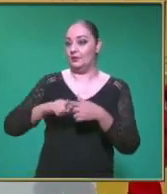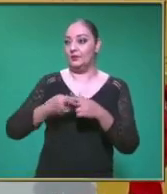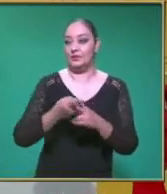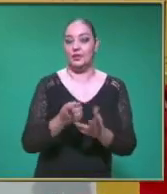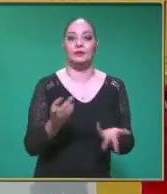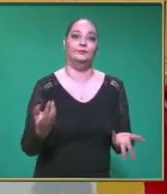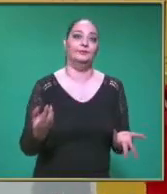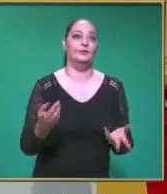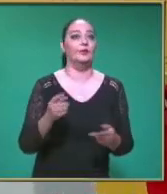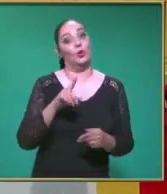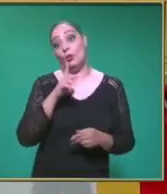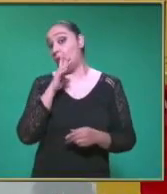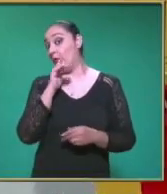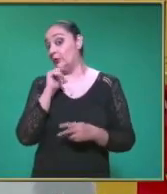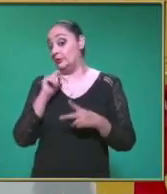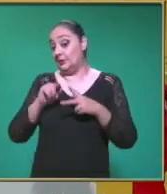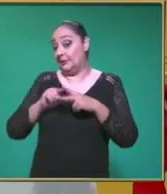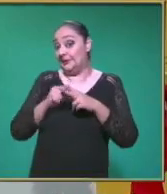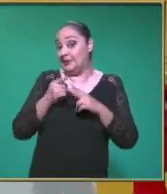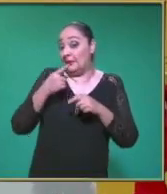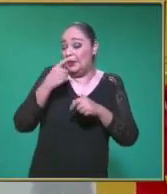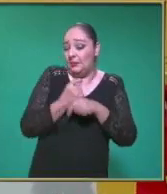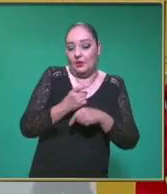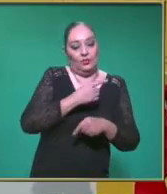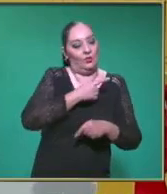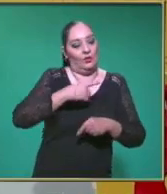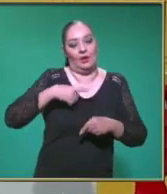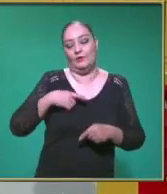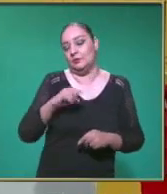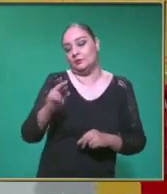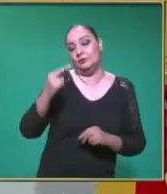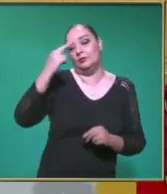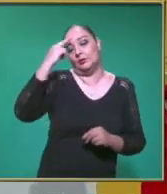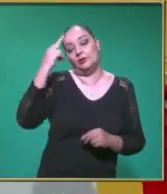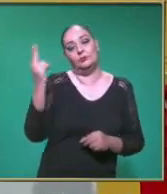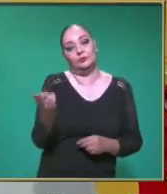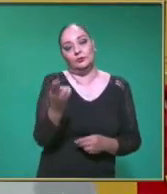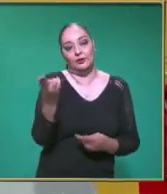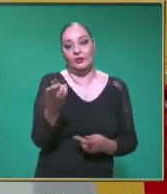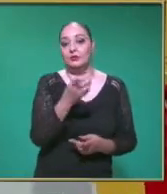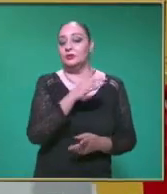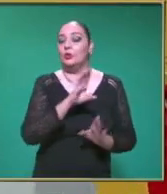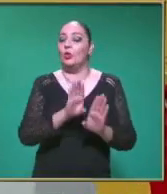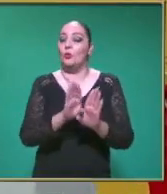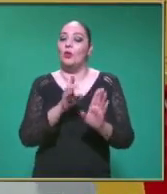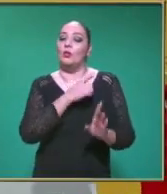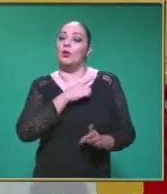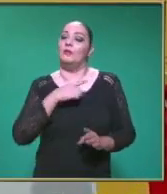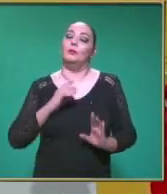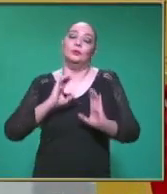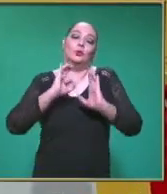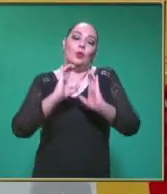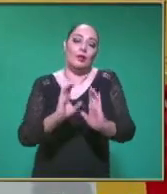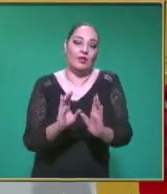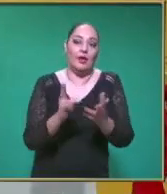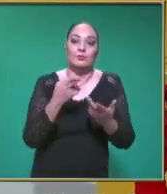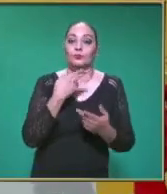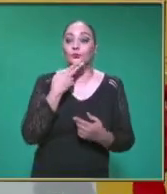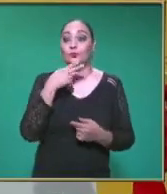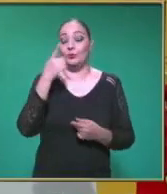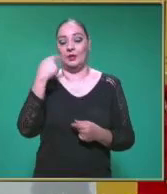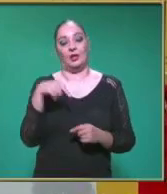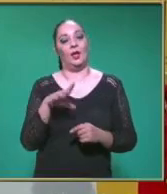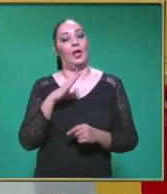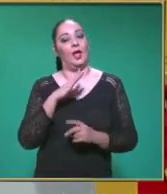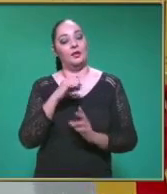comenzar el tema Como cada clase, sin antes recordarte las medidas de prevención Las medidas sanitarias que